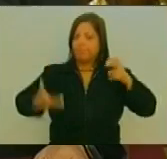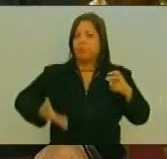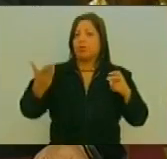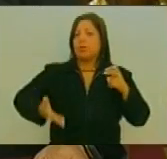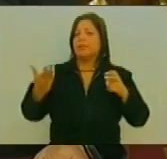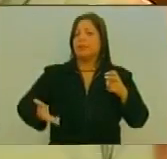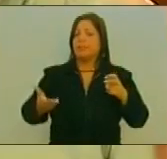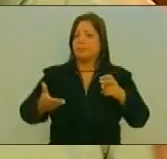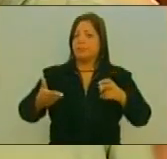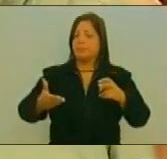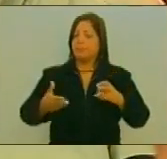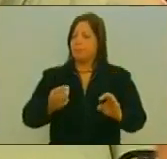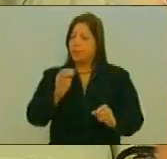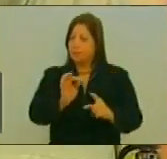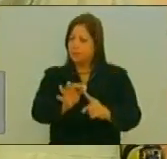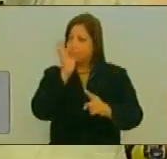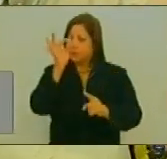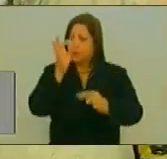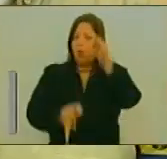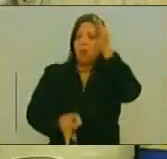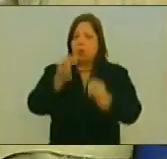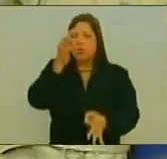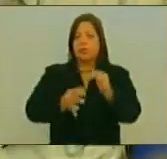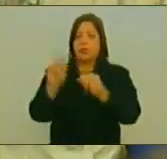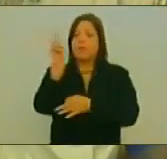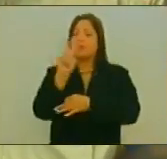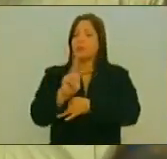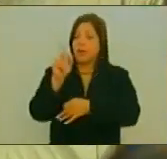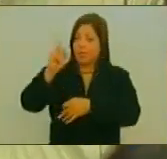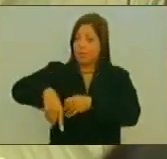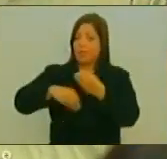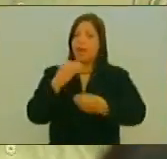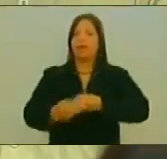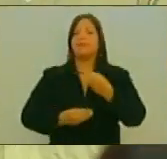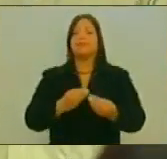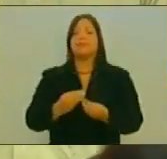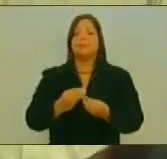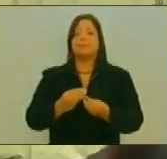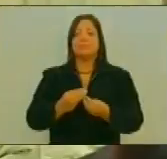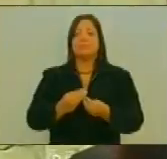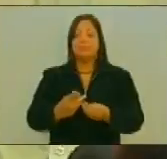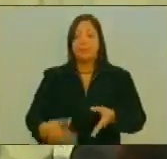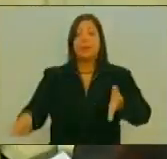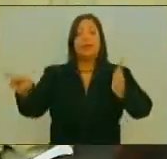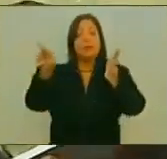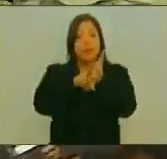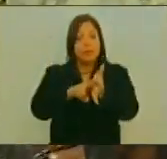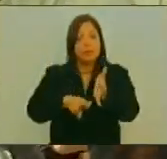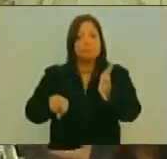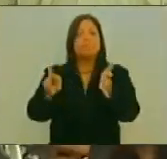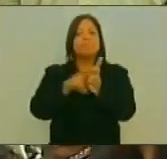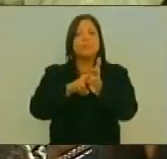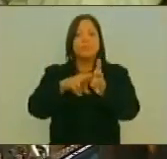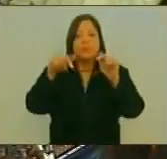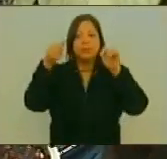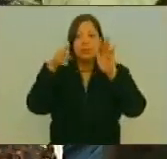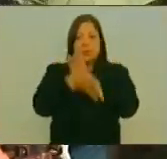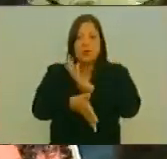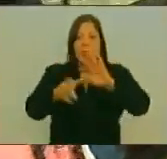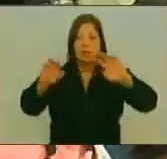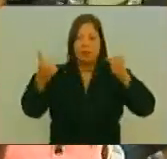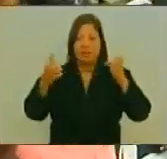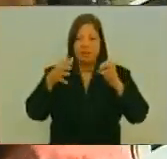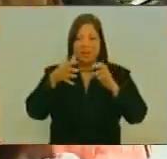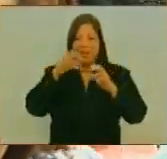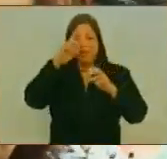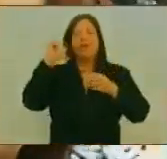Para hacer Efectiva Justicia En Venezuela Reiteró Además Que en este Caso También